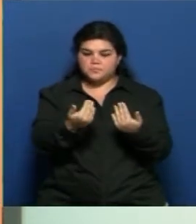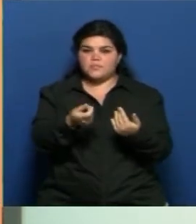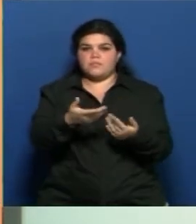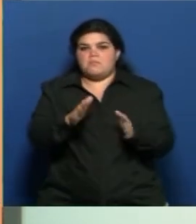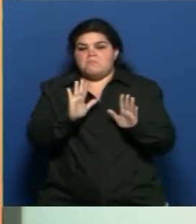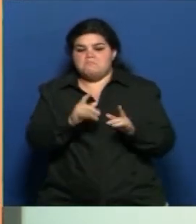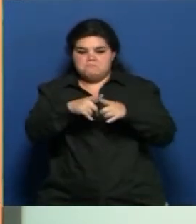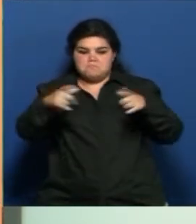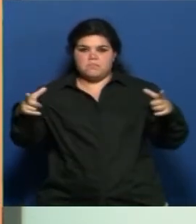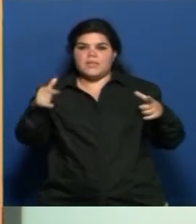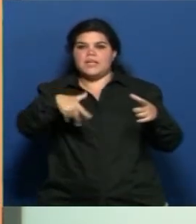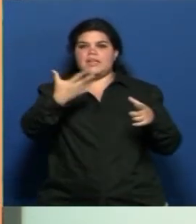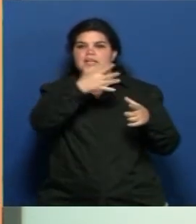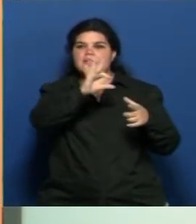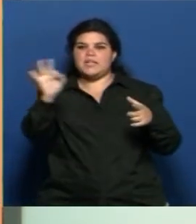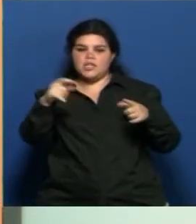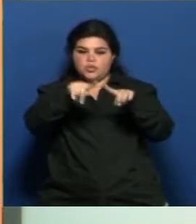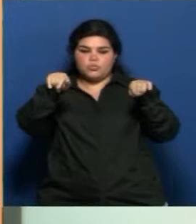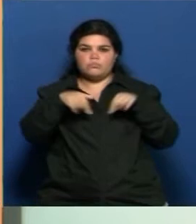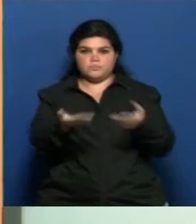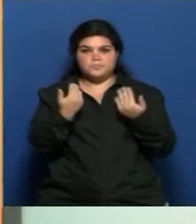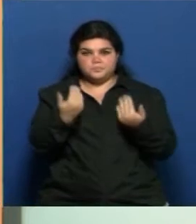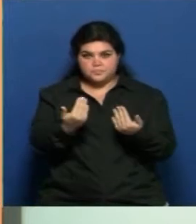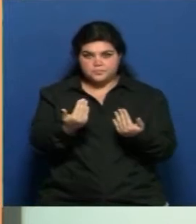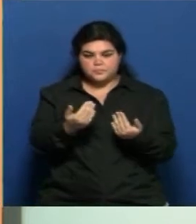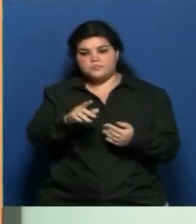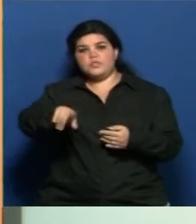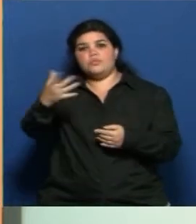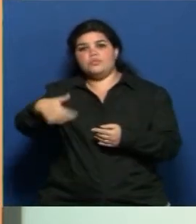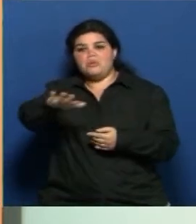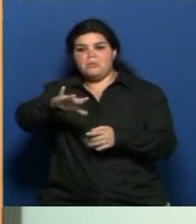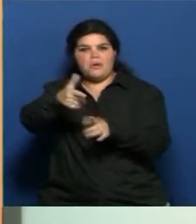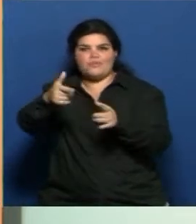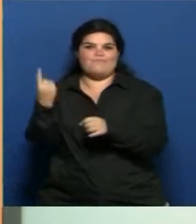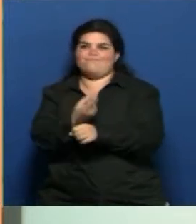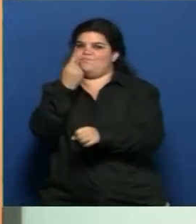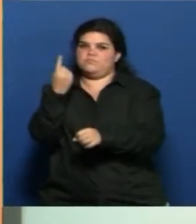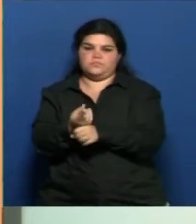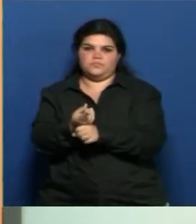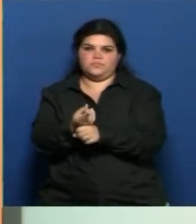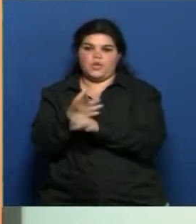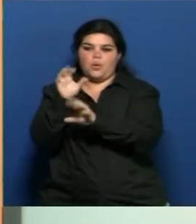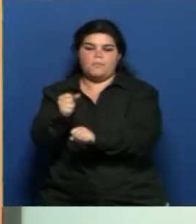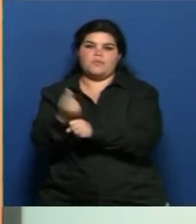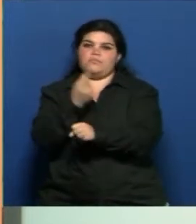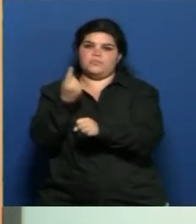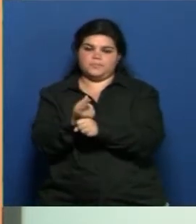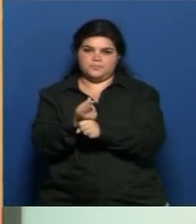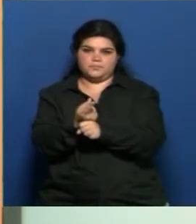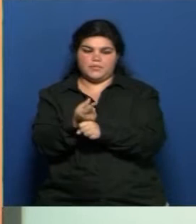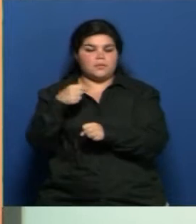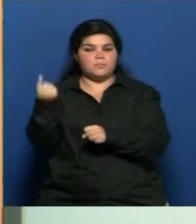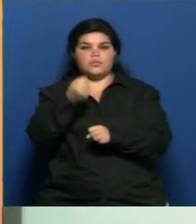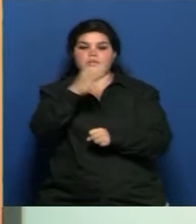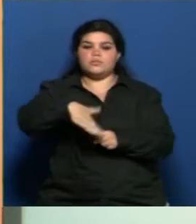500 metros en general. Y en otras zonas no se pueden ocupar. Es decir, porque hay que identificar